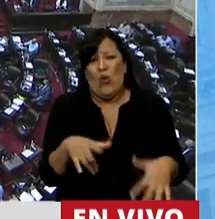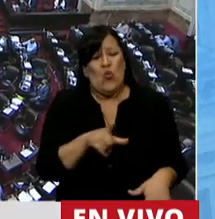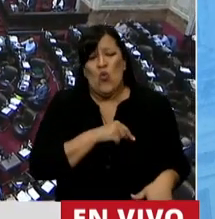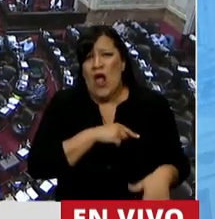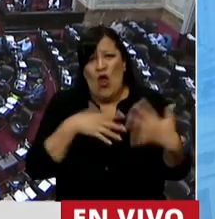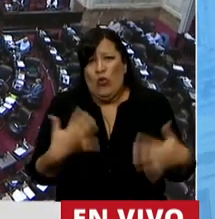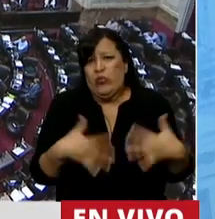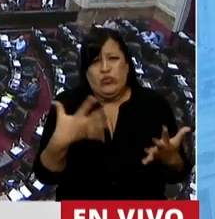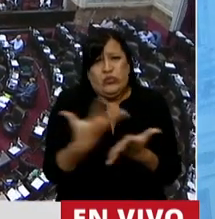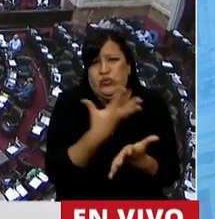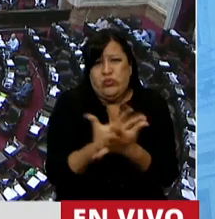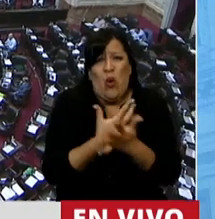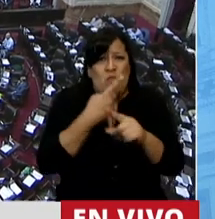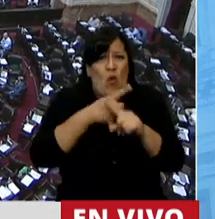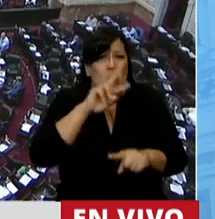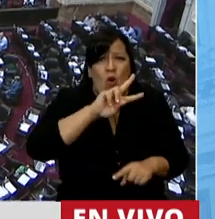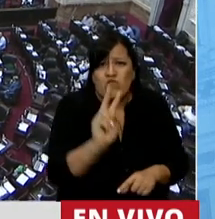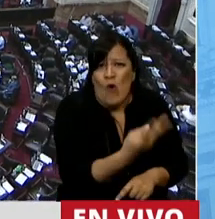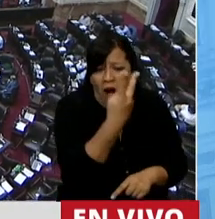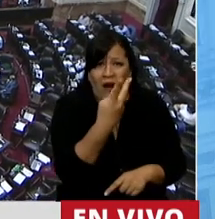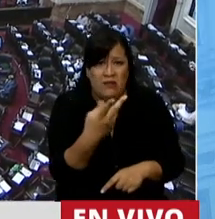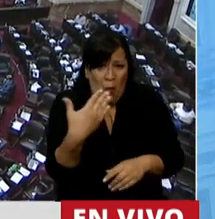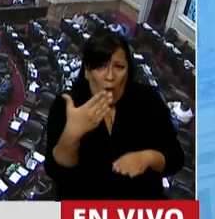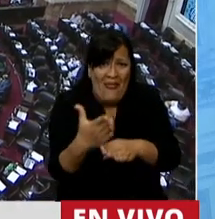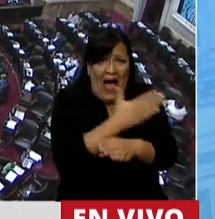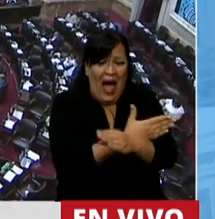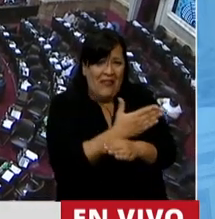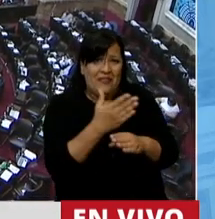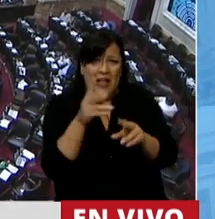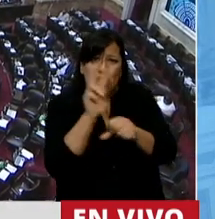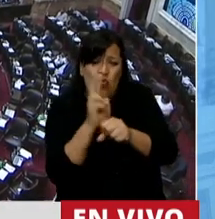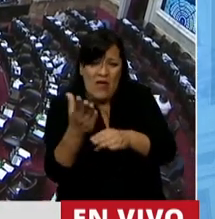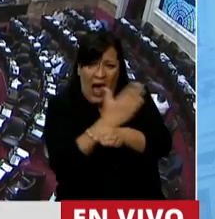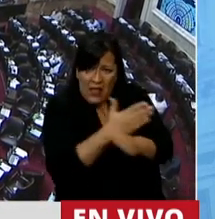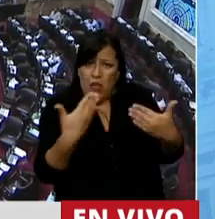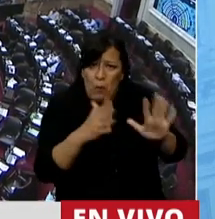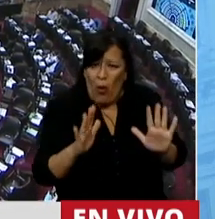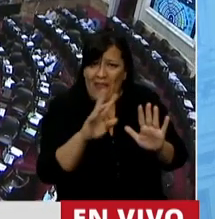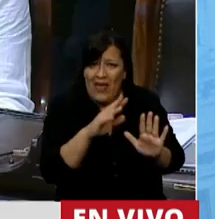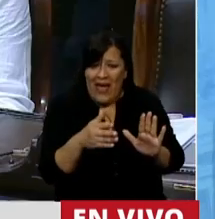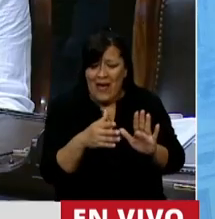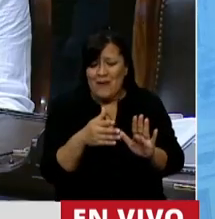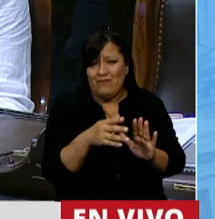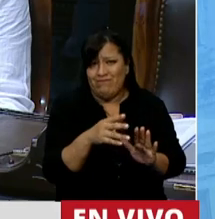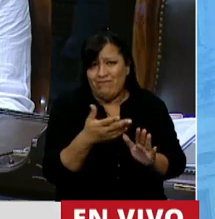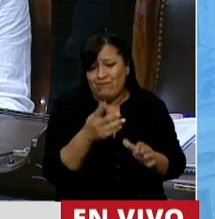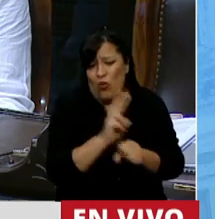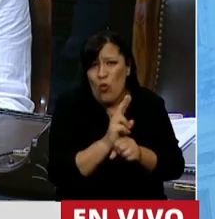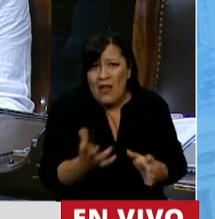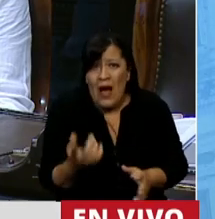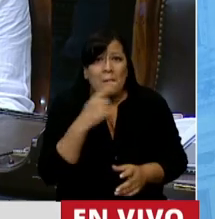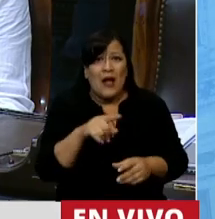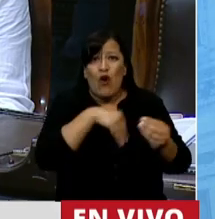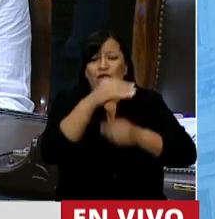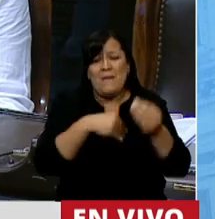a mujeres muertas que podríamos haber evitado que murieran. Esas familias que duelan